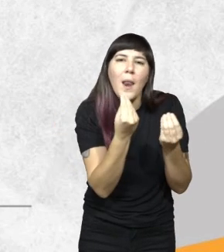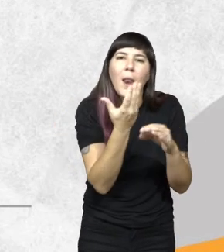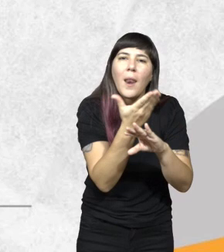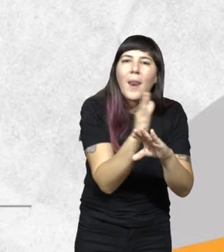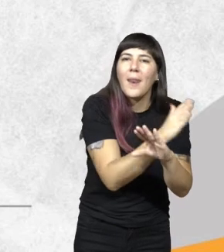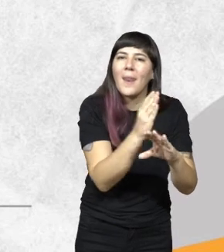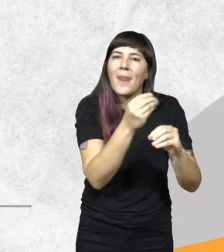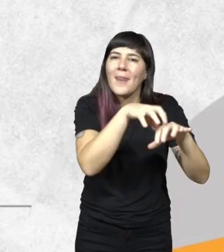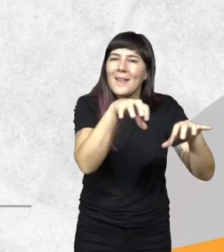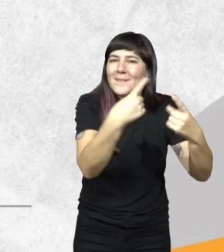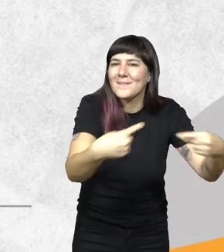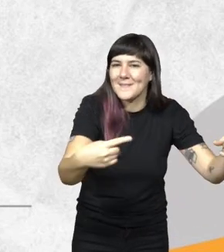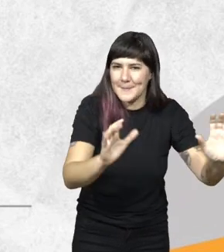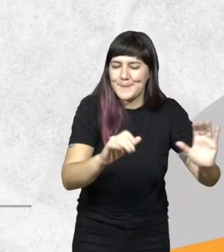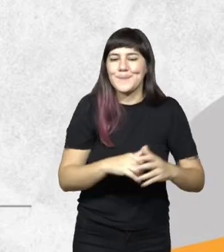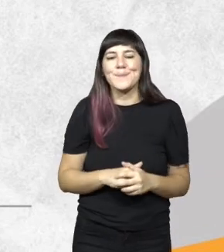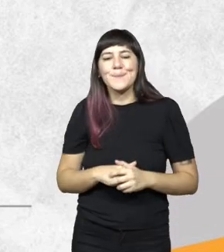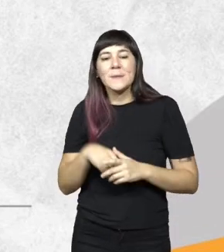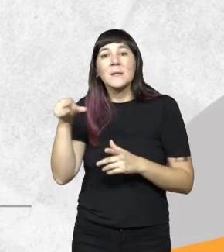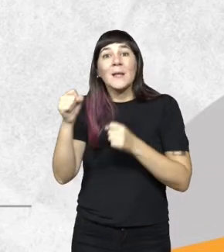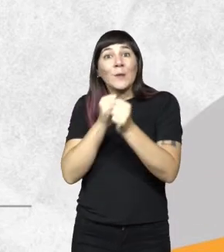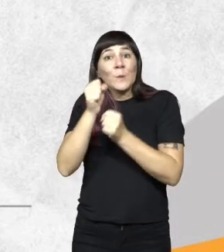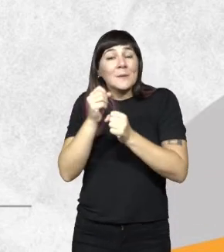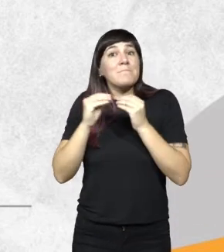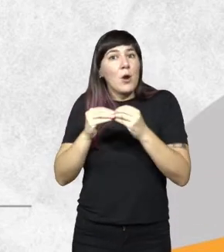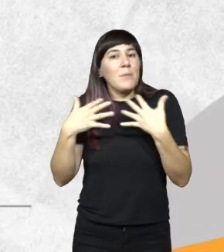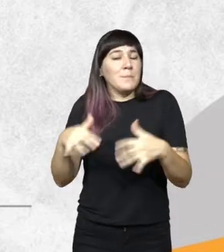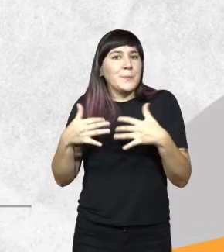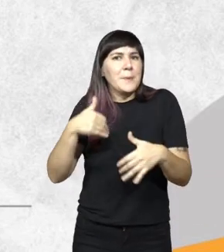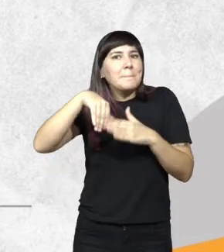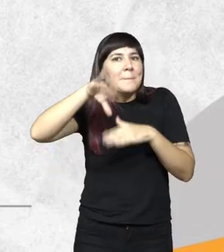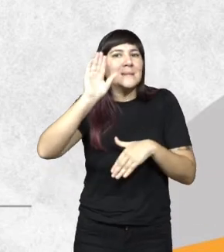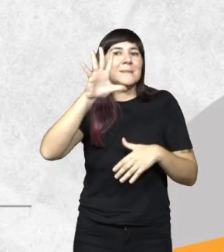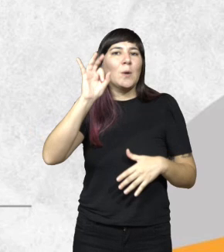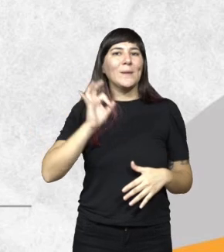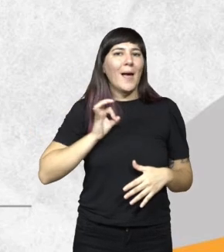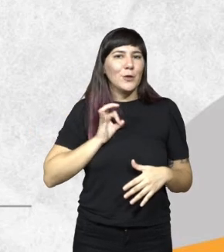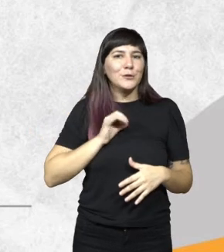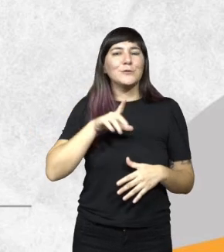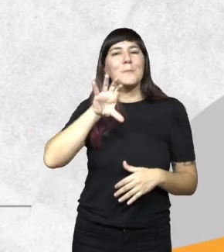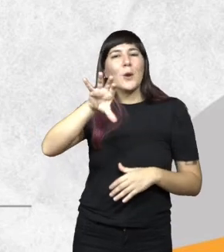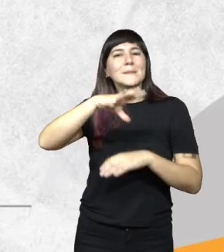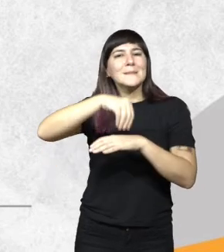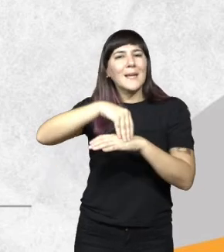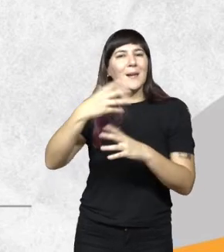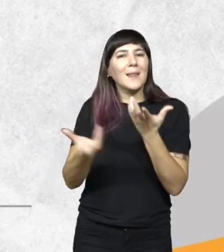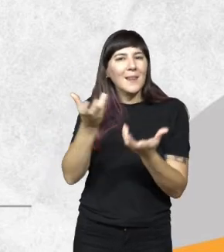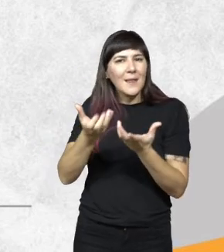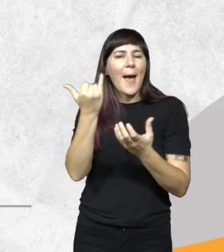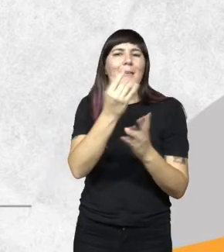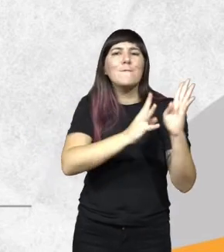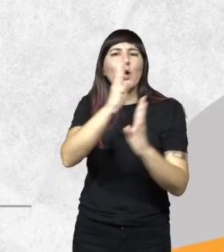En el caso de la foresto-industria, otro problema enorme es que hace más de 50 años la provincia de Tierra del Fuego tiene foresto-industria